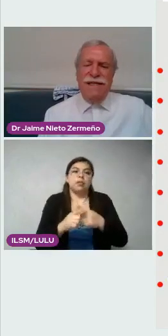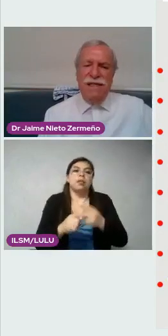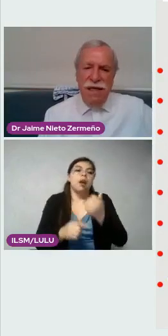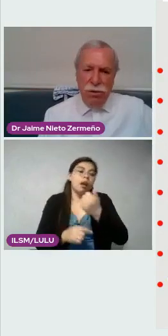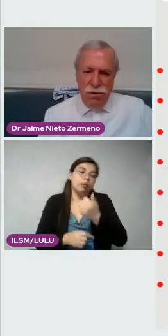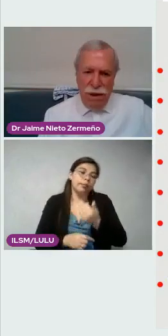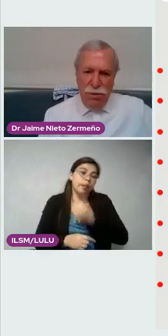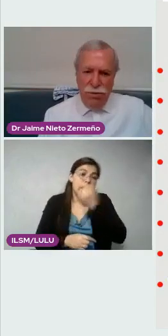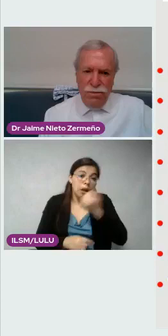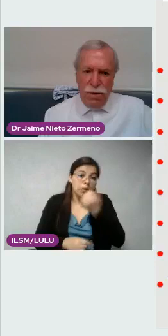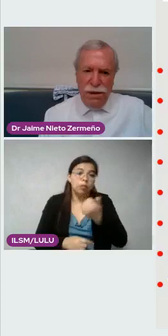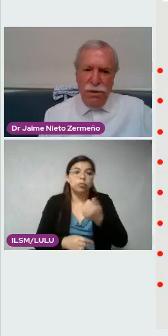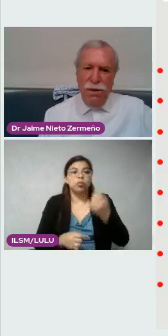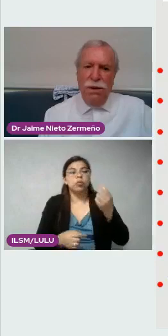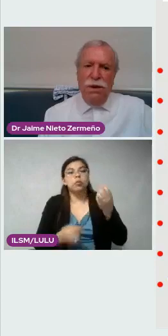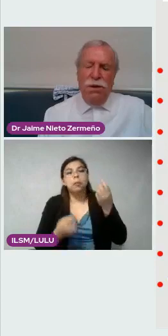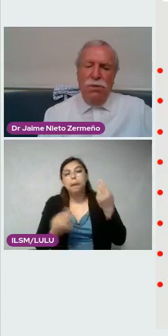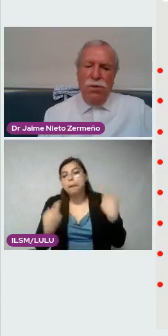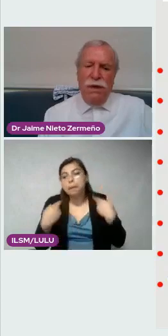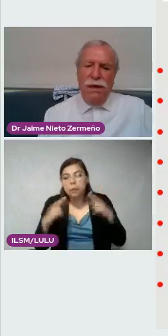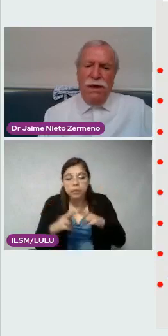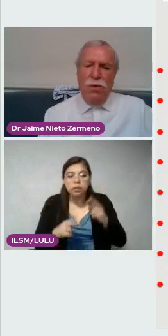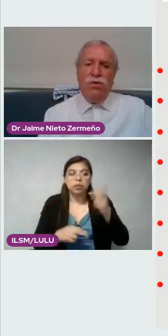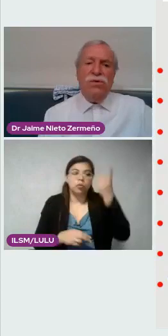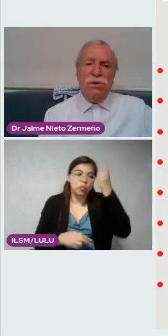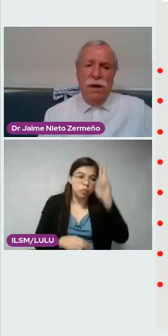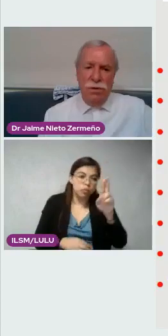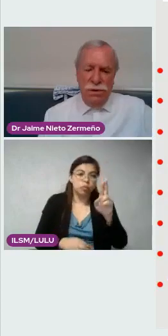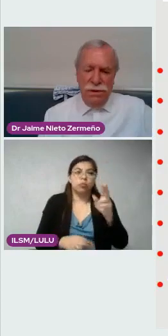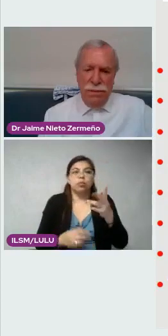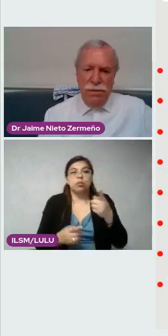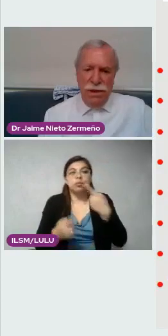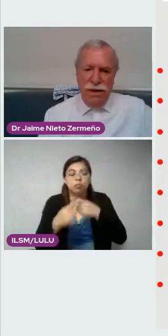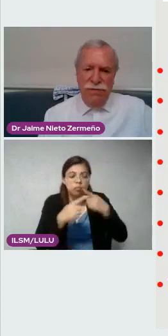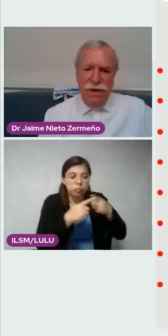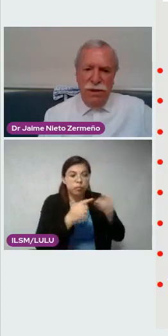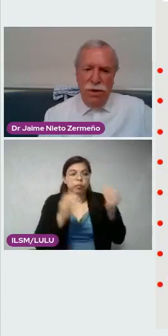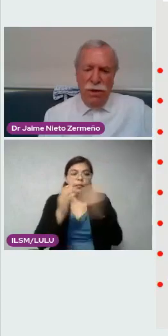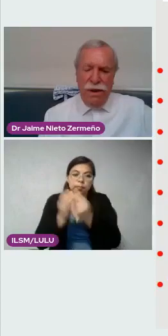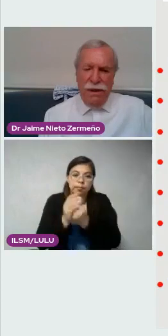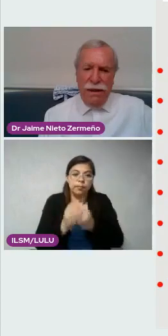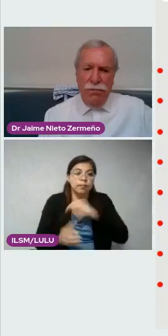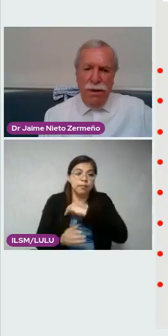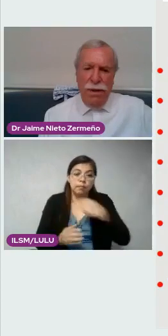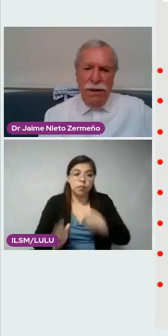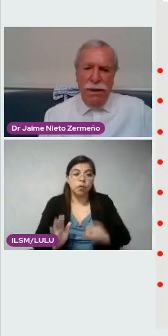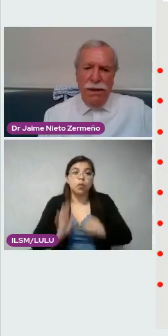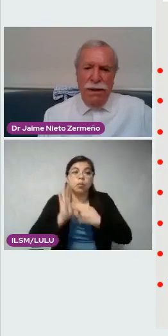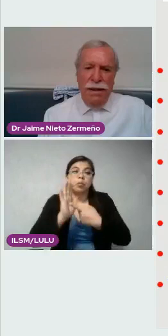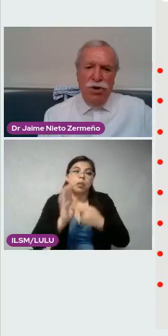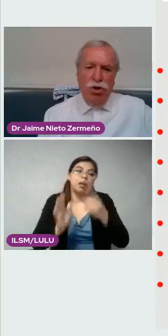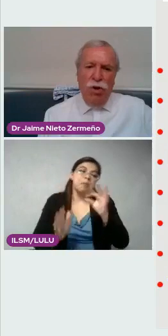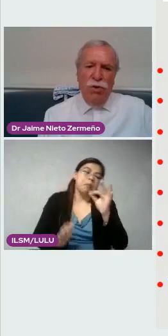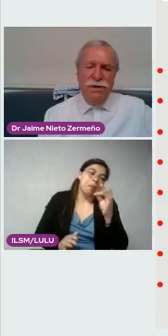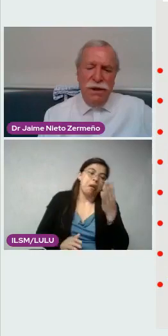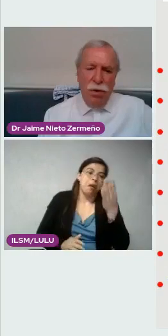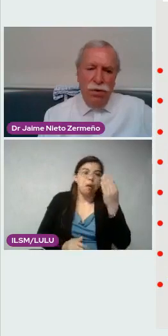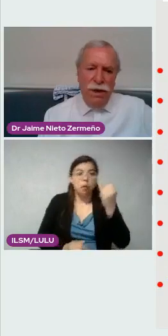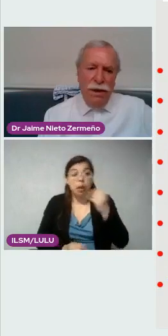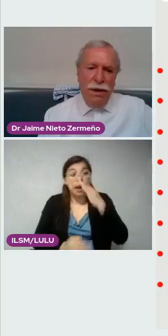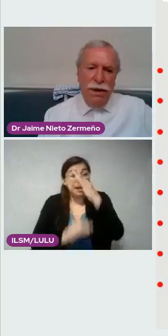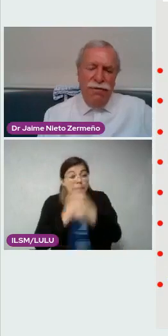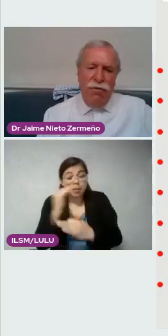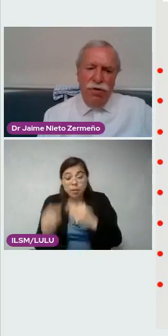casi 600 alumnos por año. Un total de cursos que los que estamos ahí refiriendo de 49, y todos